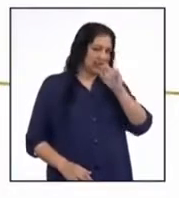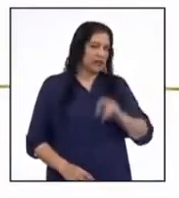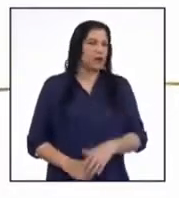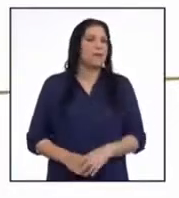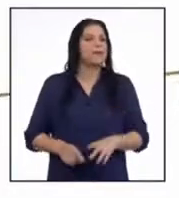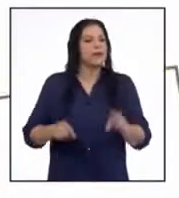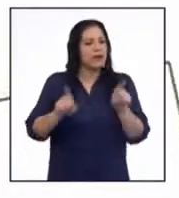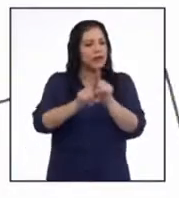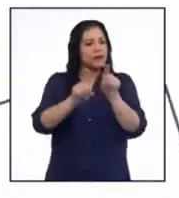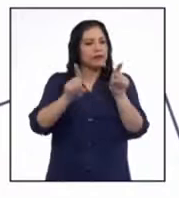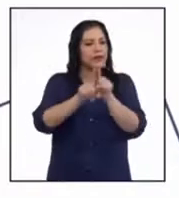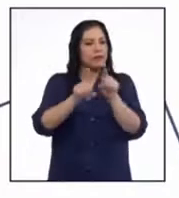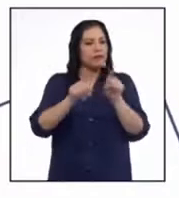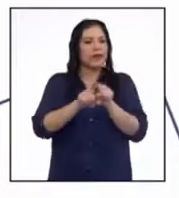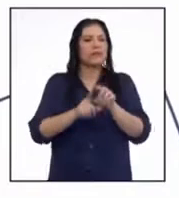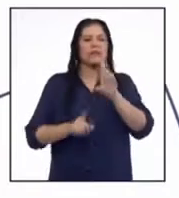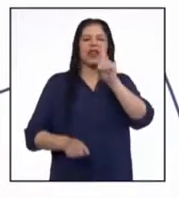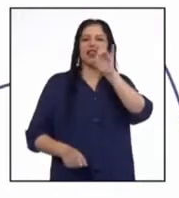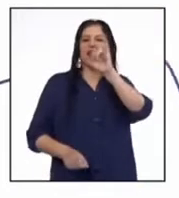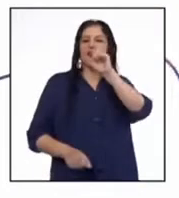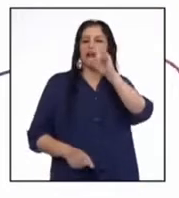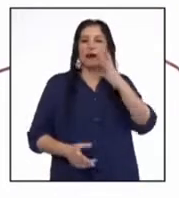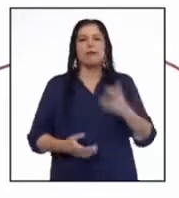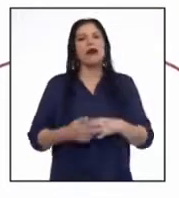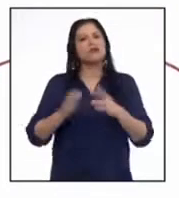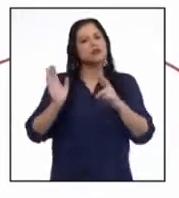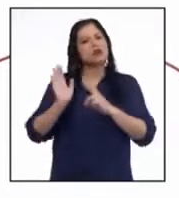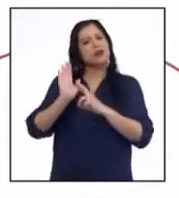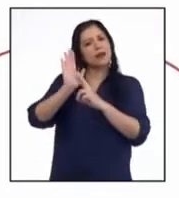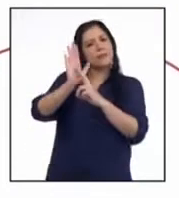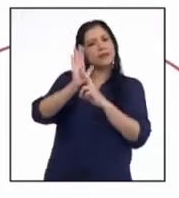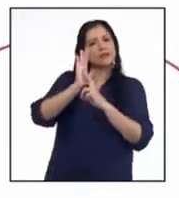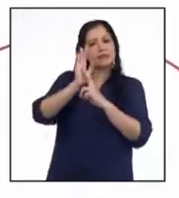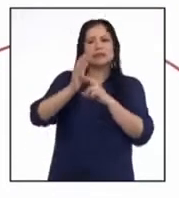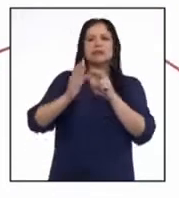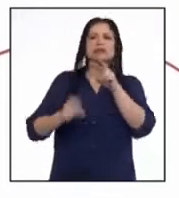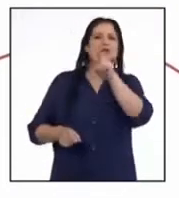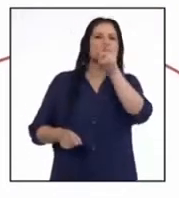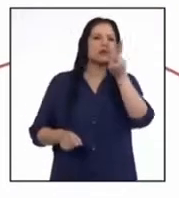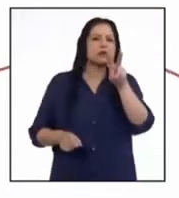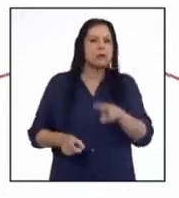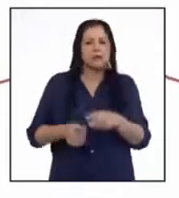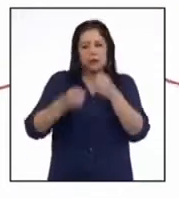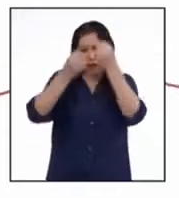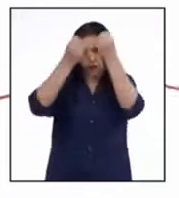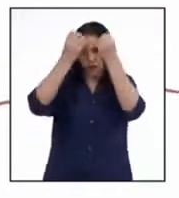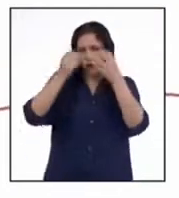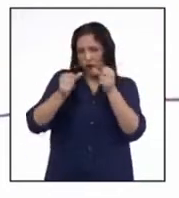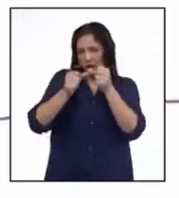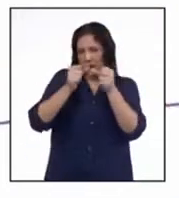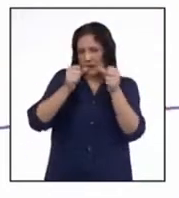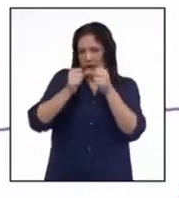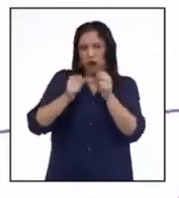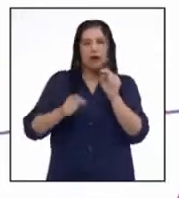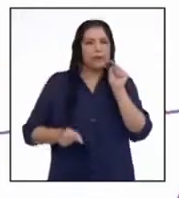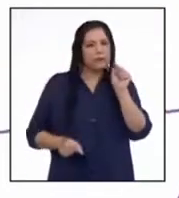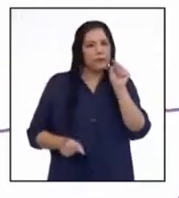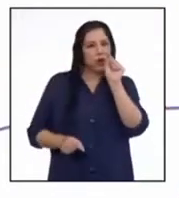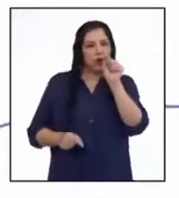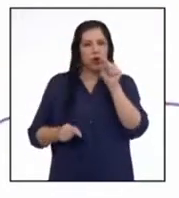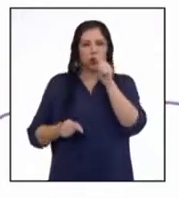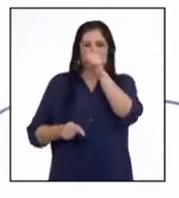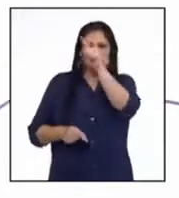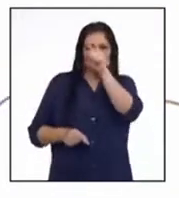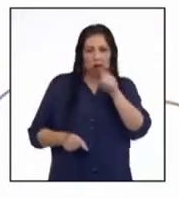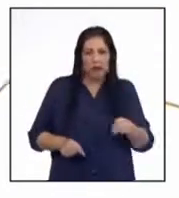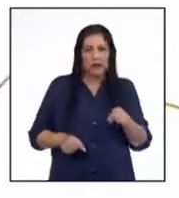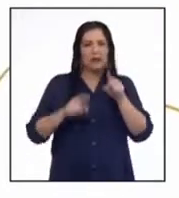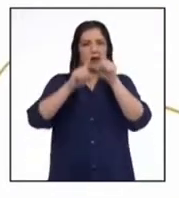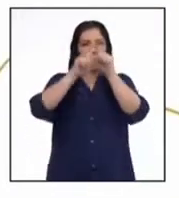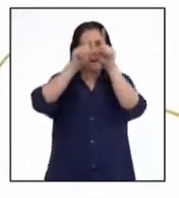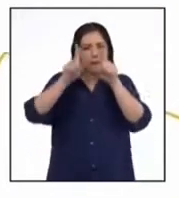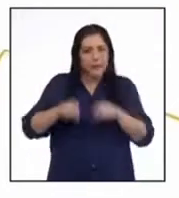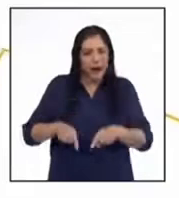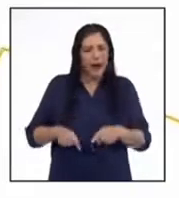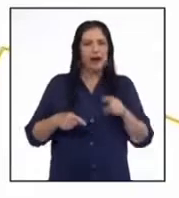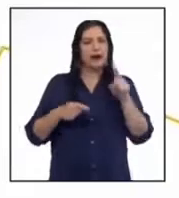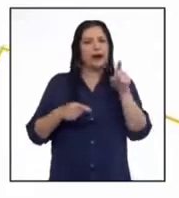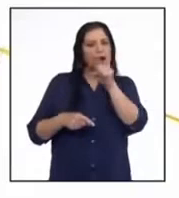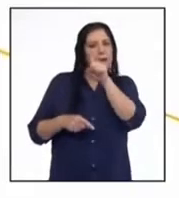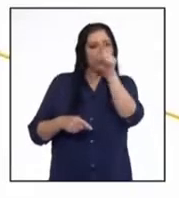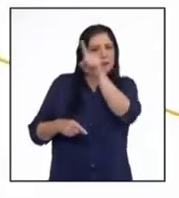Llamado también diagrama. Es una representación visual de datos estadísticos por medio de puntos, líneas, barras,